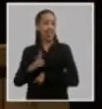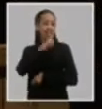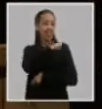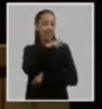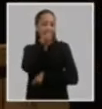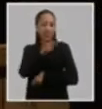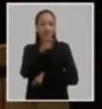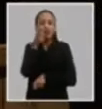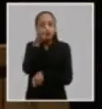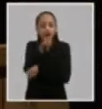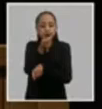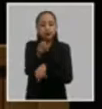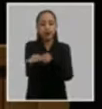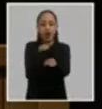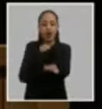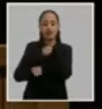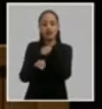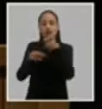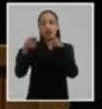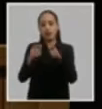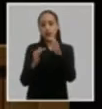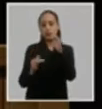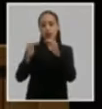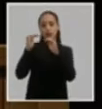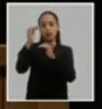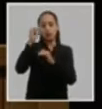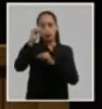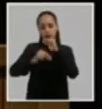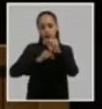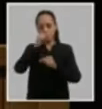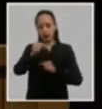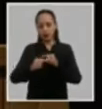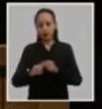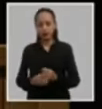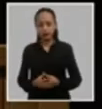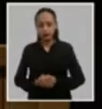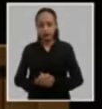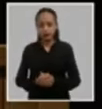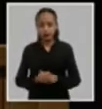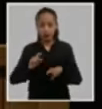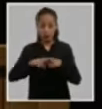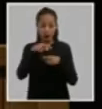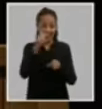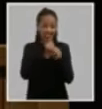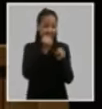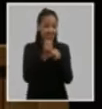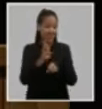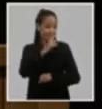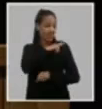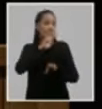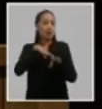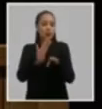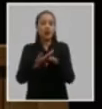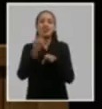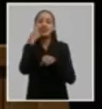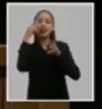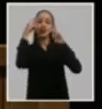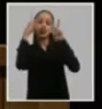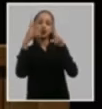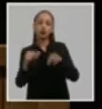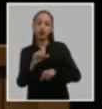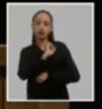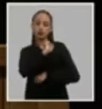los que ejercen la dirección pues de su labor depende en gran medida los resultados que se alcance al partido